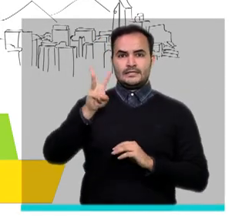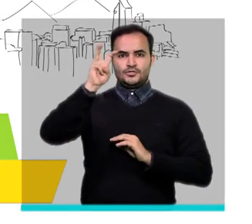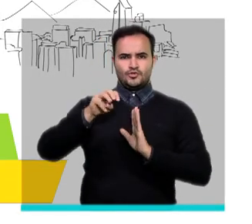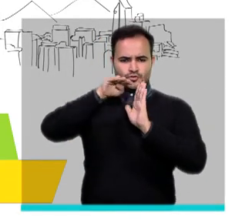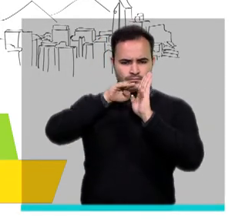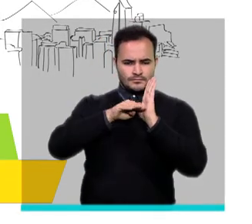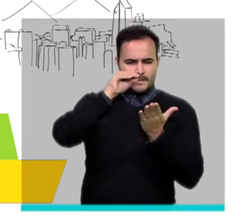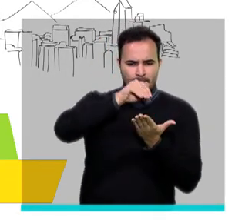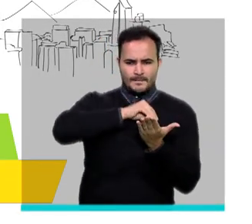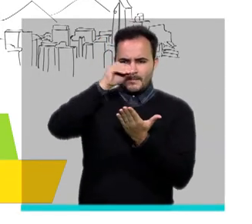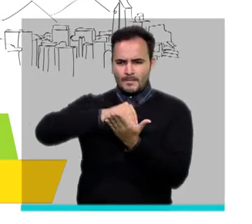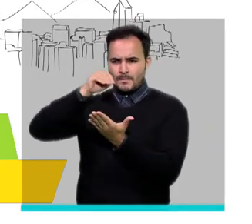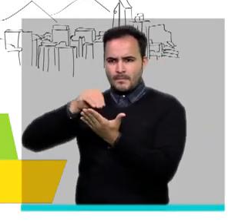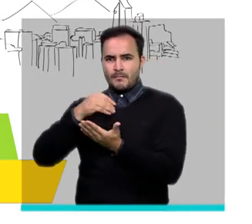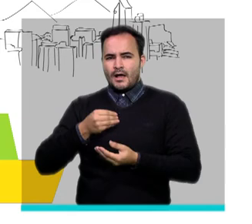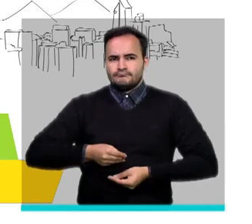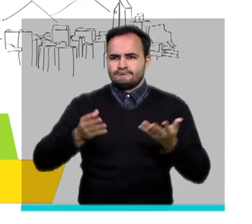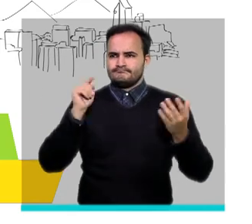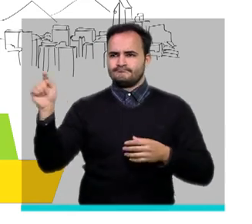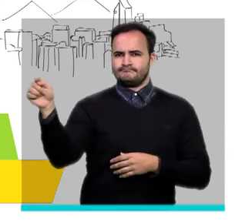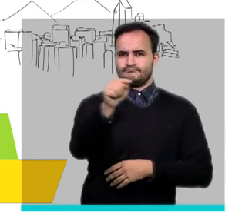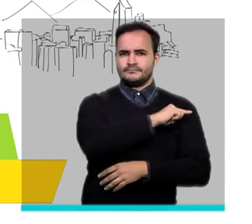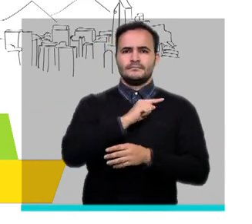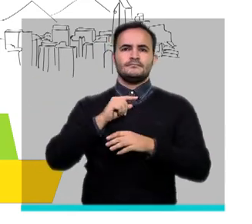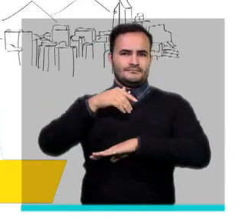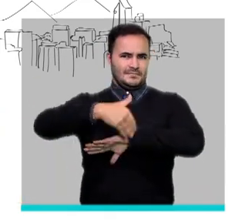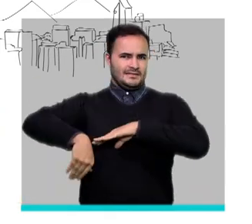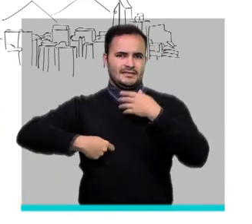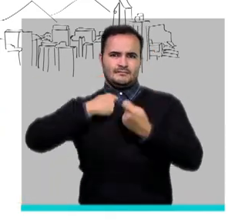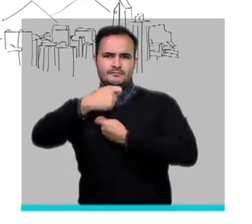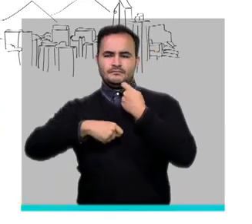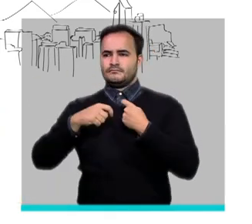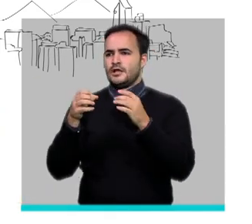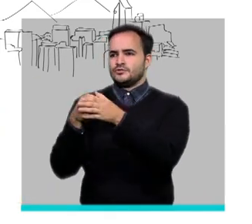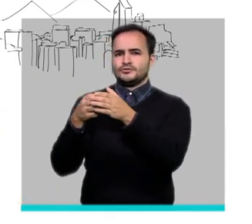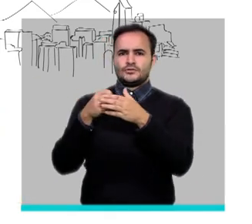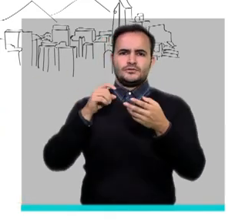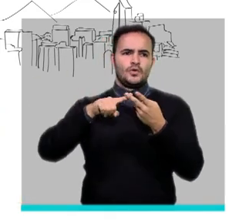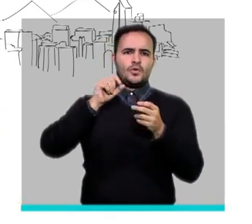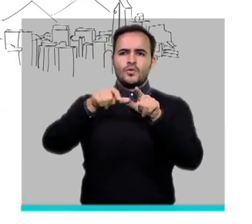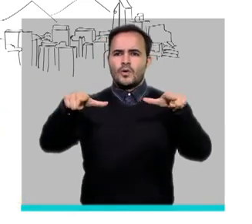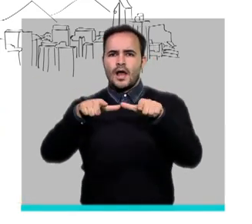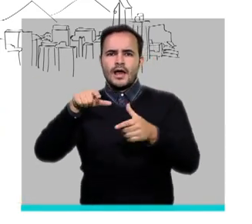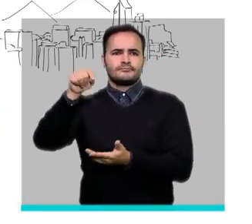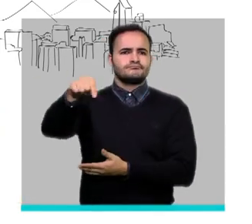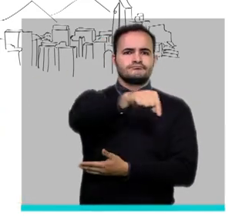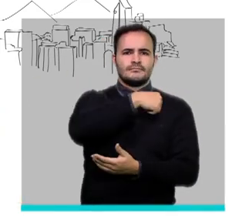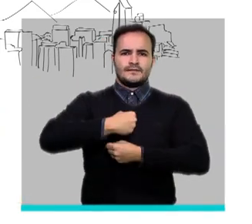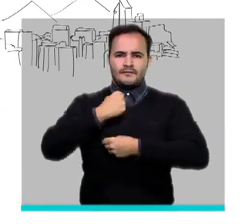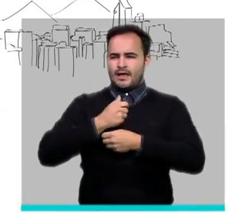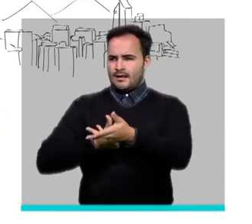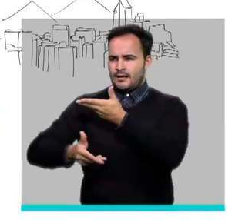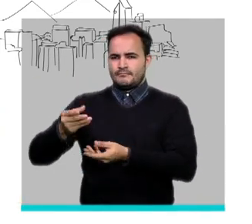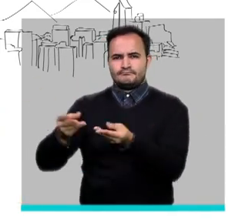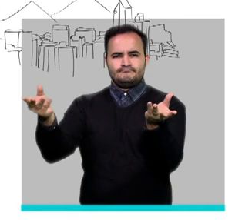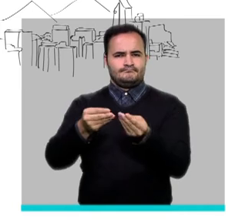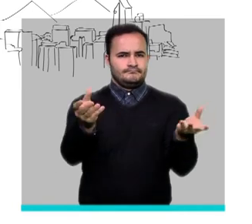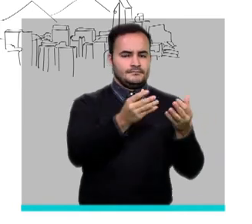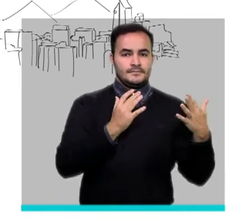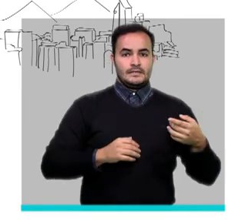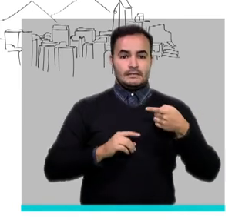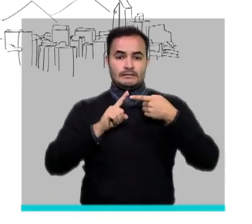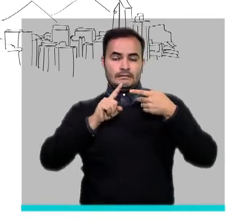de bioseguridad con estos venteros desde sus asociaciones y los puntos donde trabajan. Y el tercero es la mirada de una